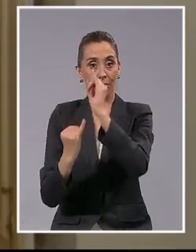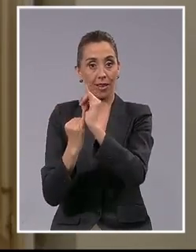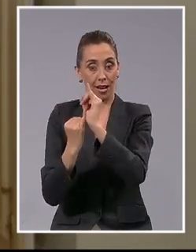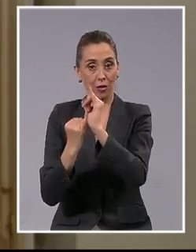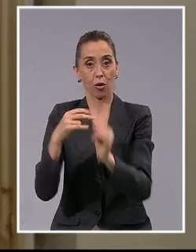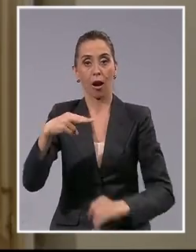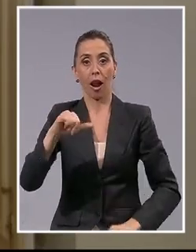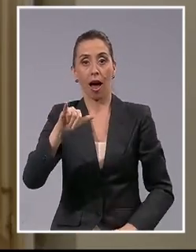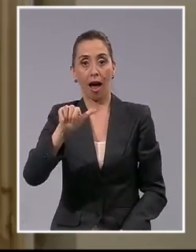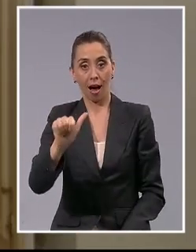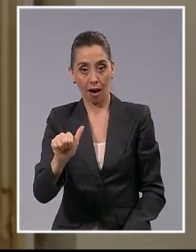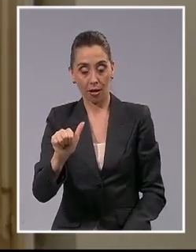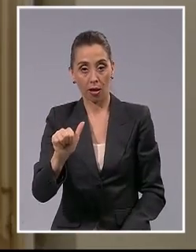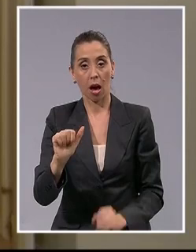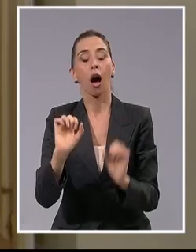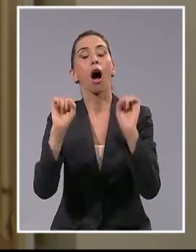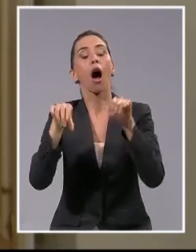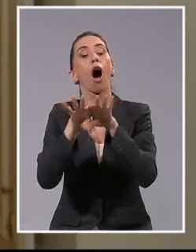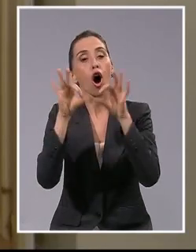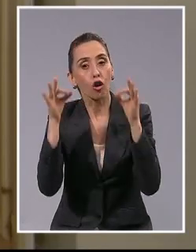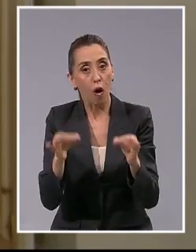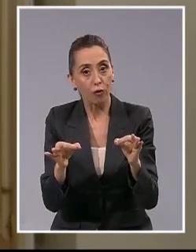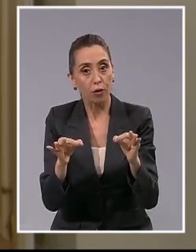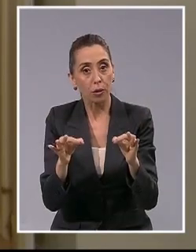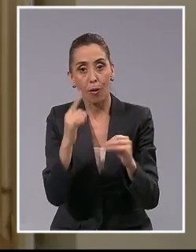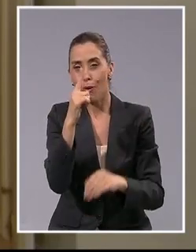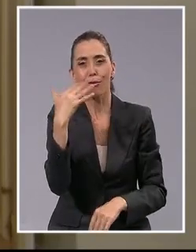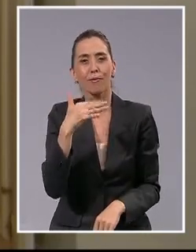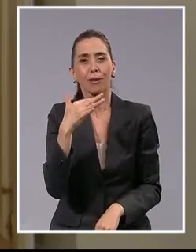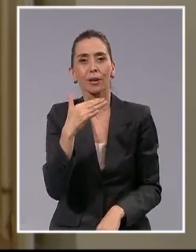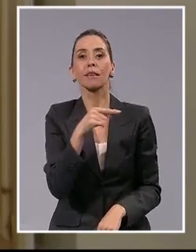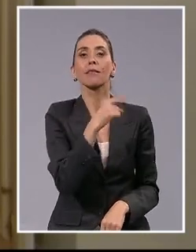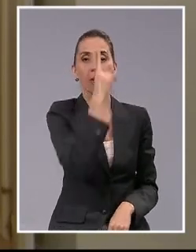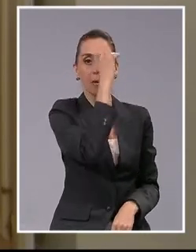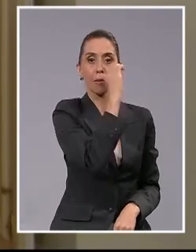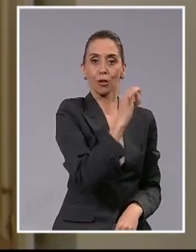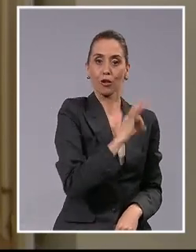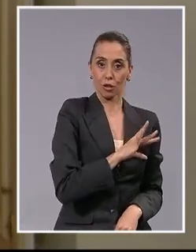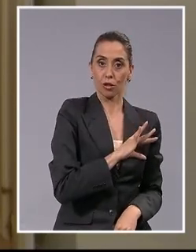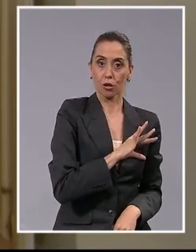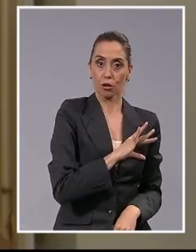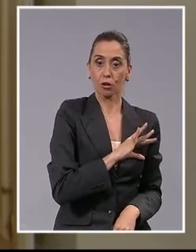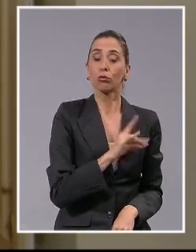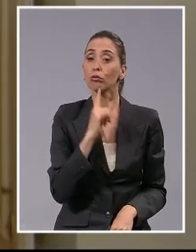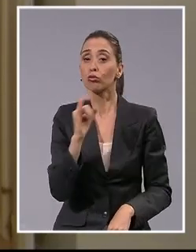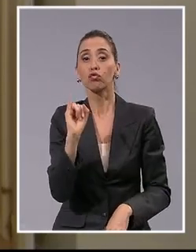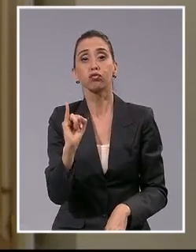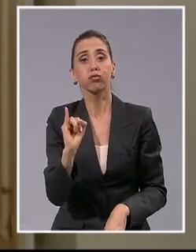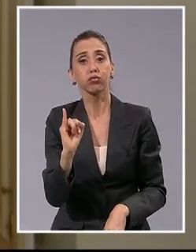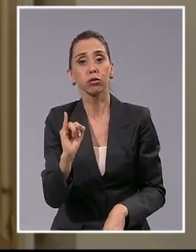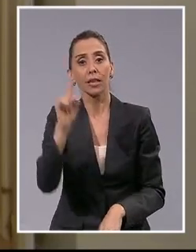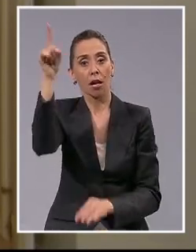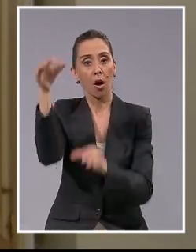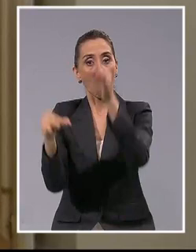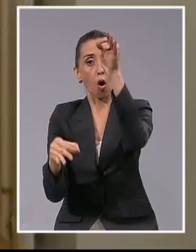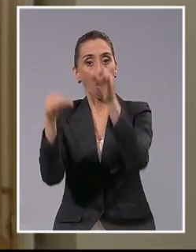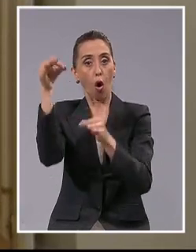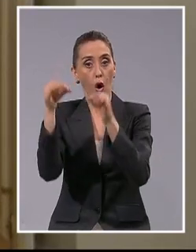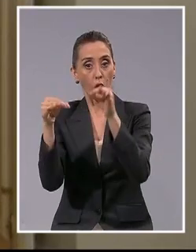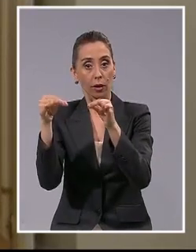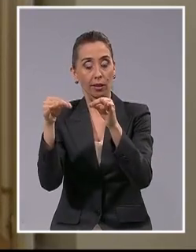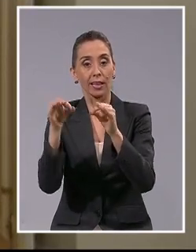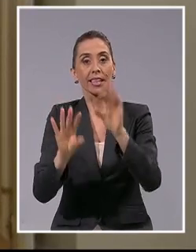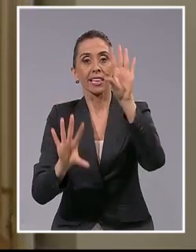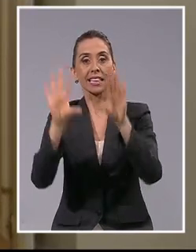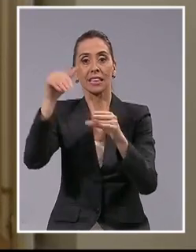Justicia de La Haya ha confirmado en lo sustancial la posición chilena. En efecto, dicha Corte, por